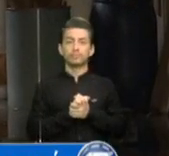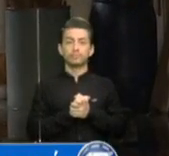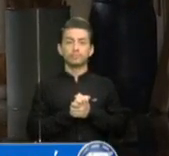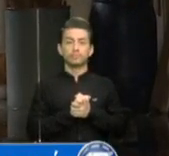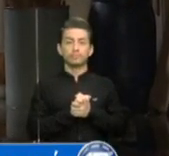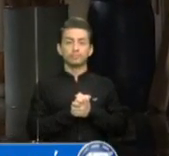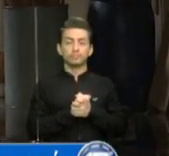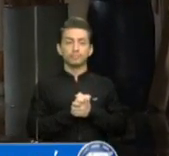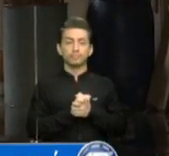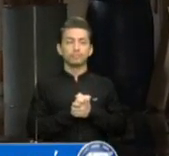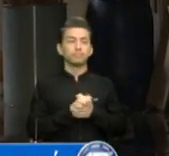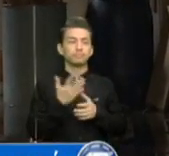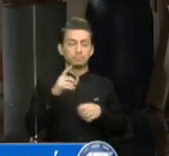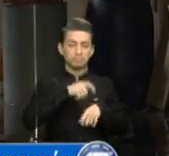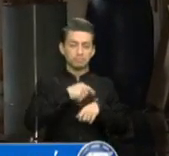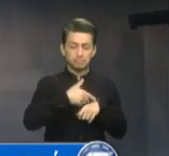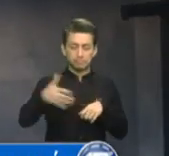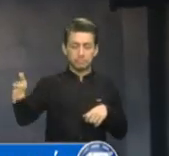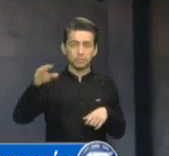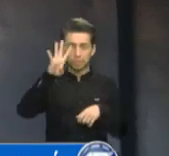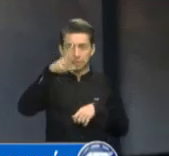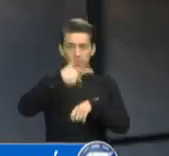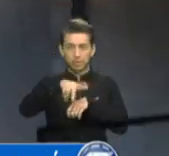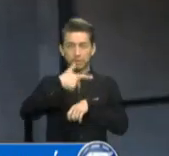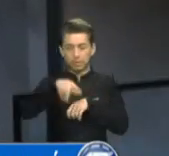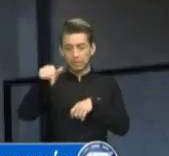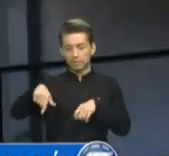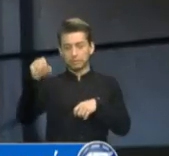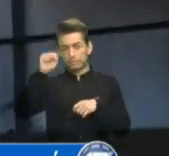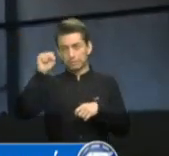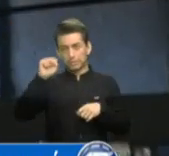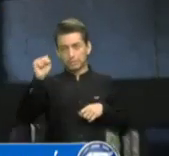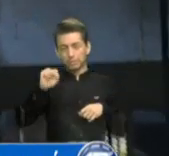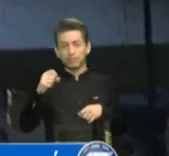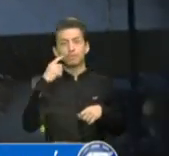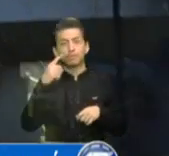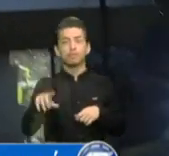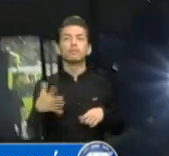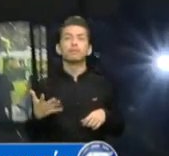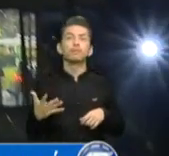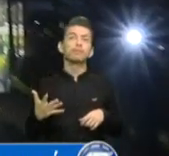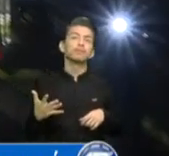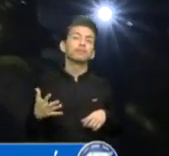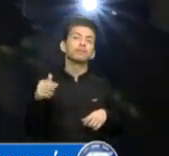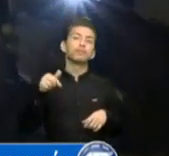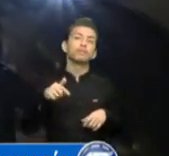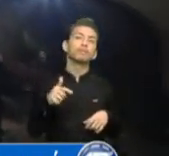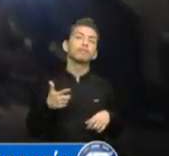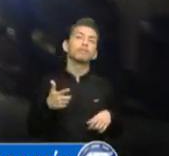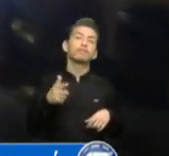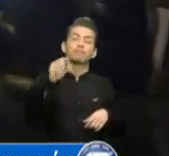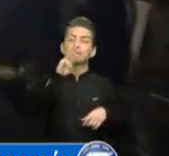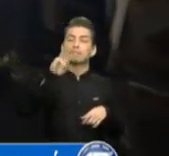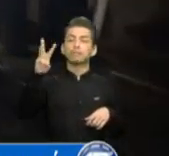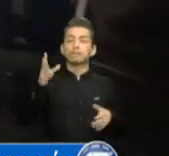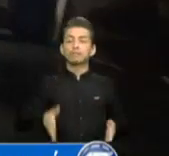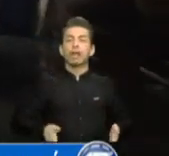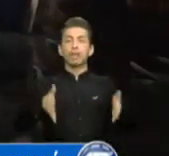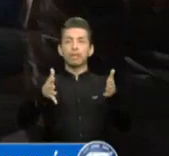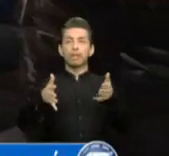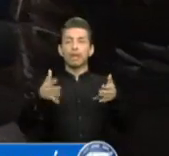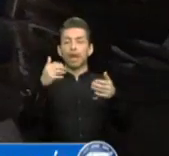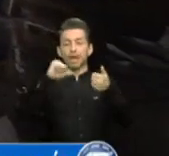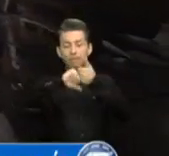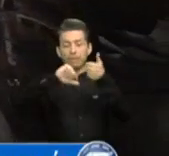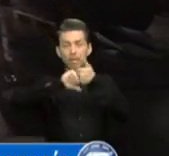Pasaban pocos minutos de las 4 de la tarde de este sábado cuando se registró un incendio en una litografía ubicada en la 33 calle y calzada Atarán, el Solzul,